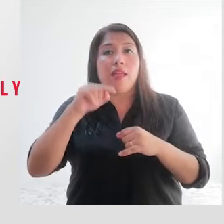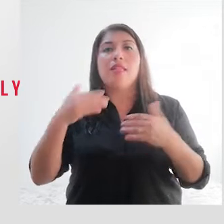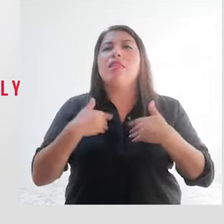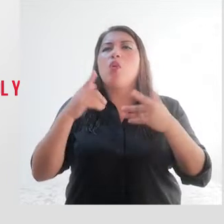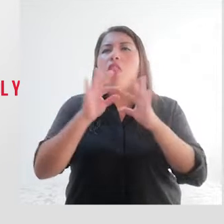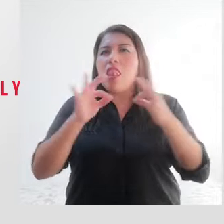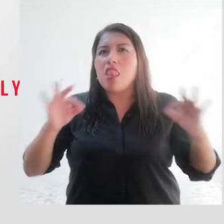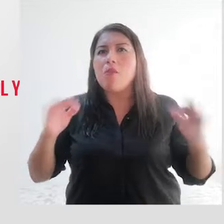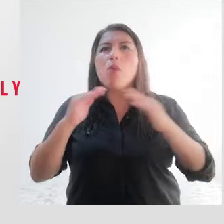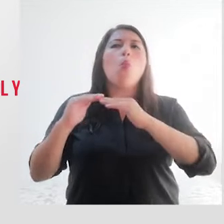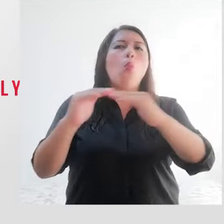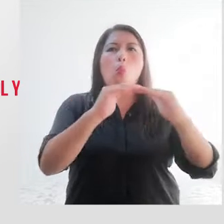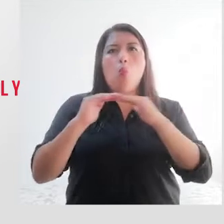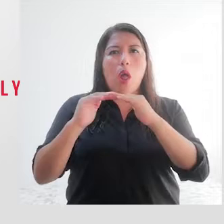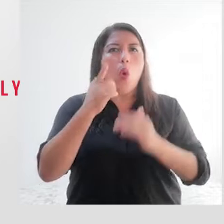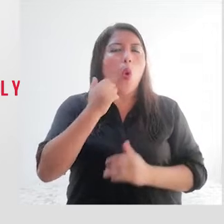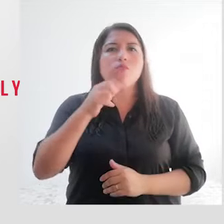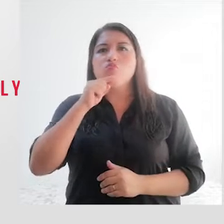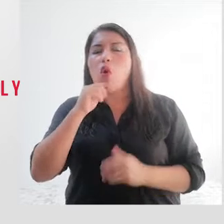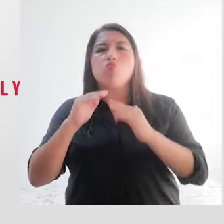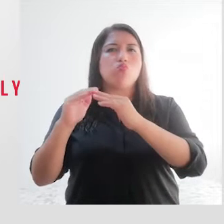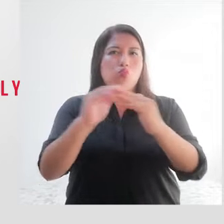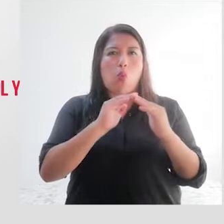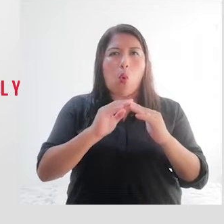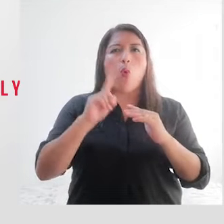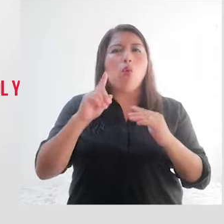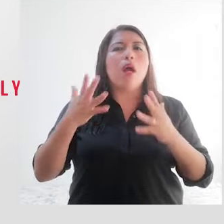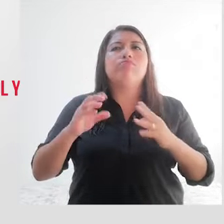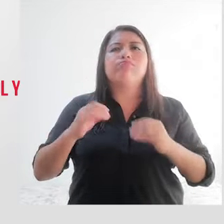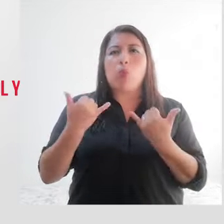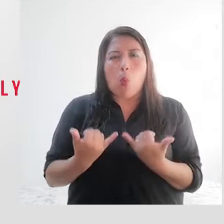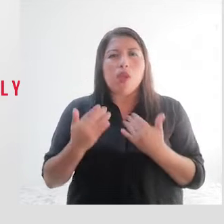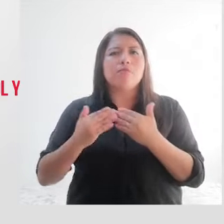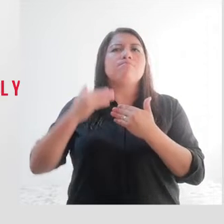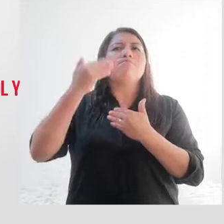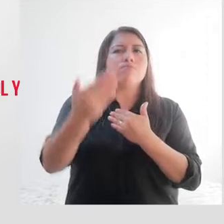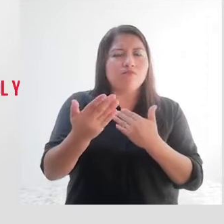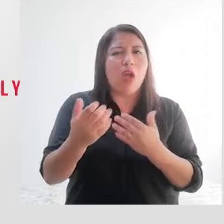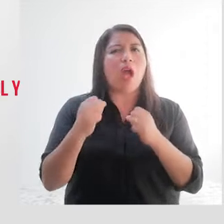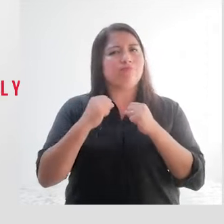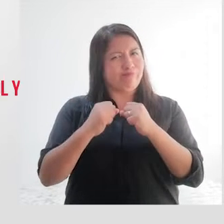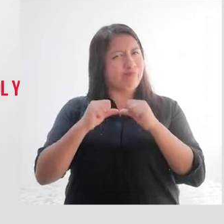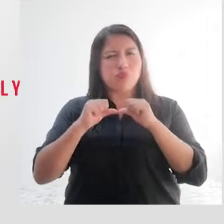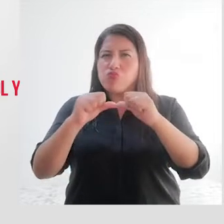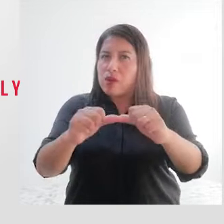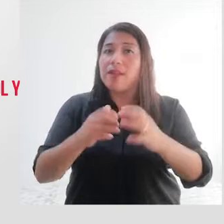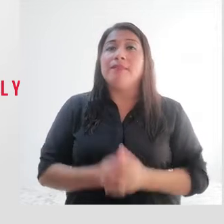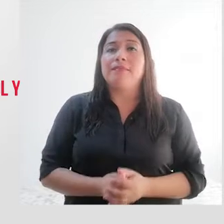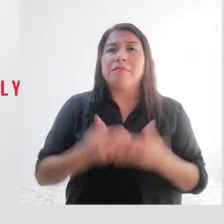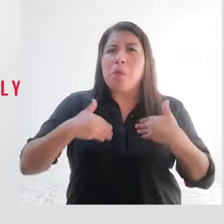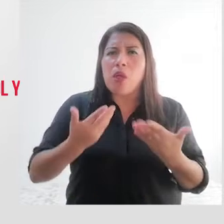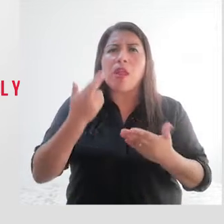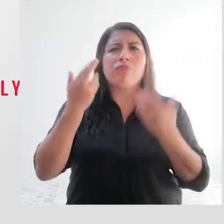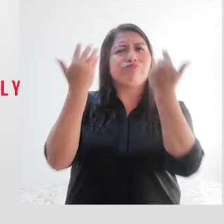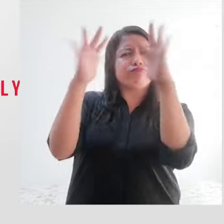especial, igualdad de género hoy para un mañana sostenible, con la finalidad de reconocer pues